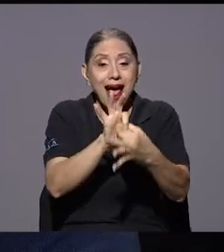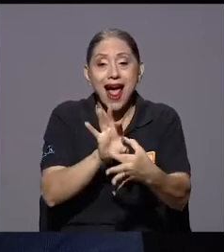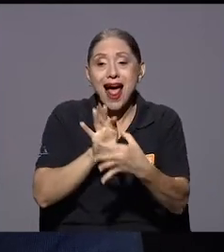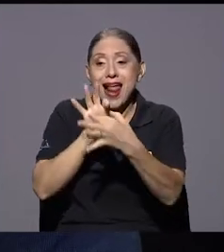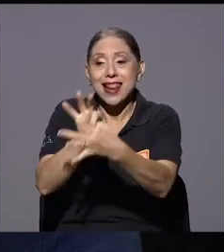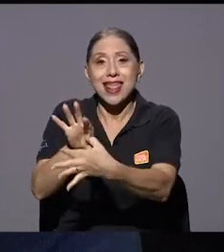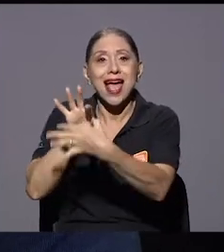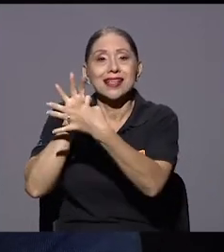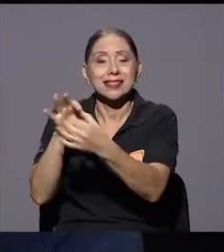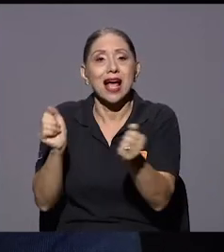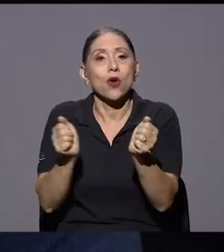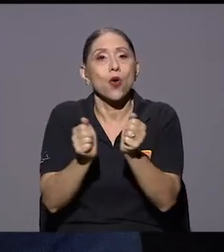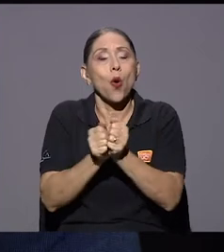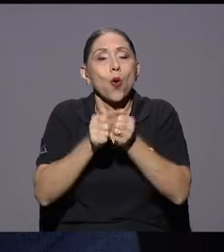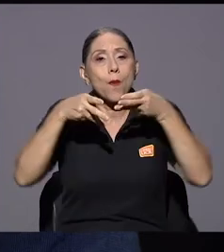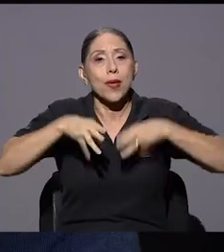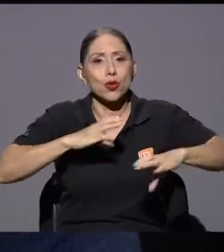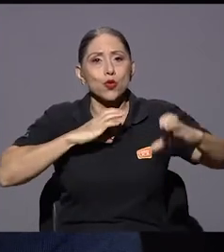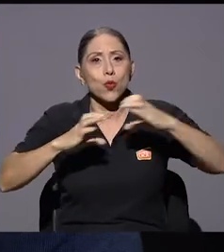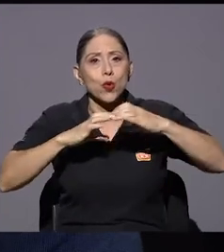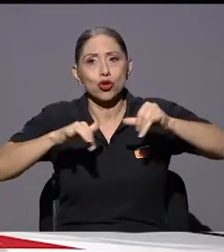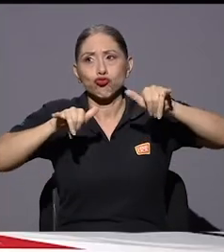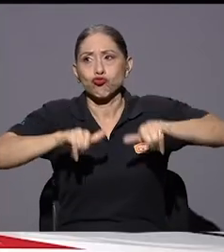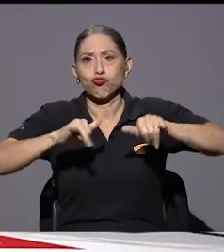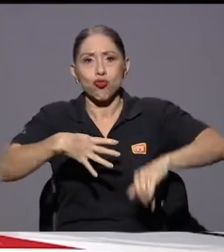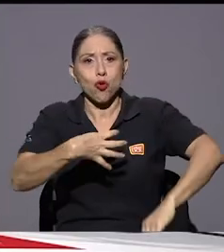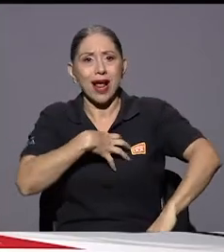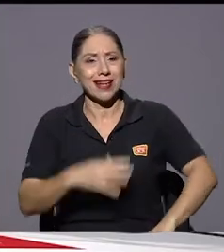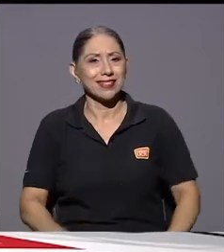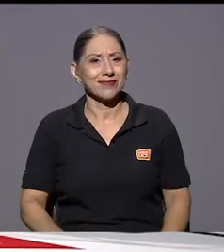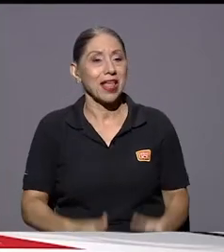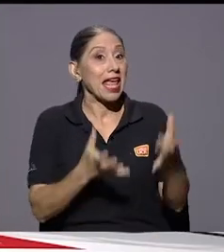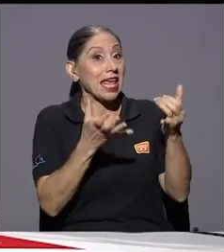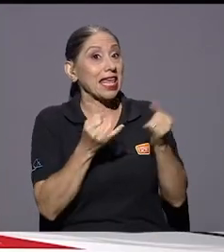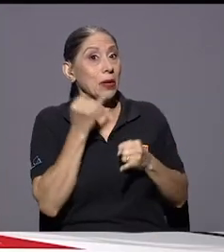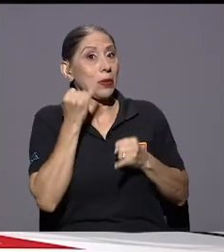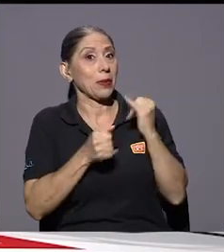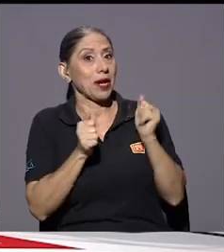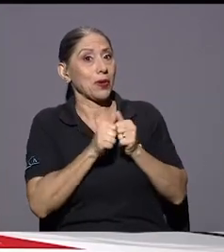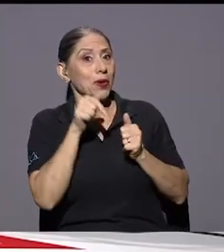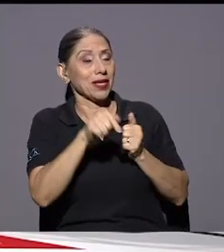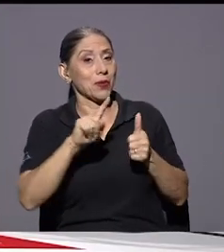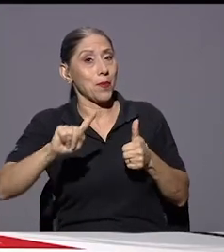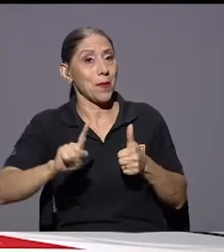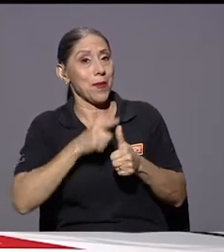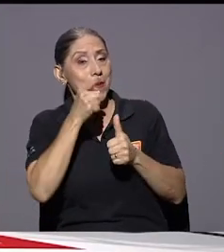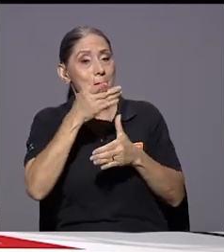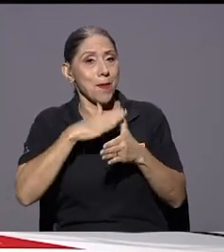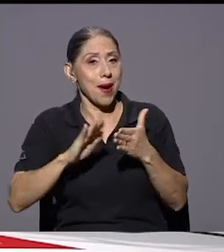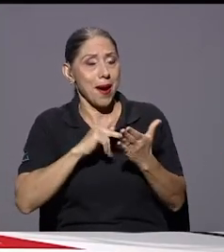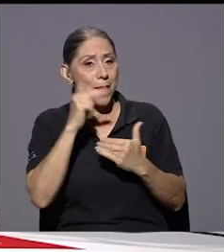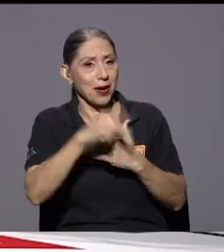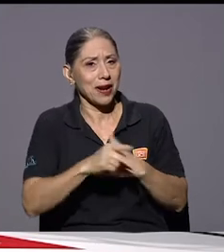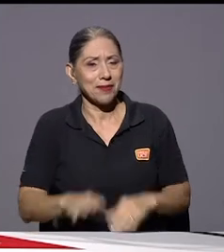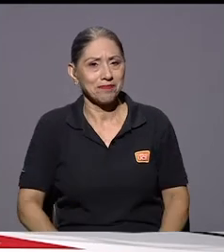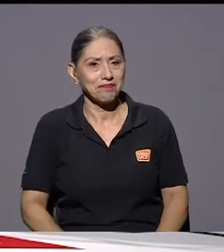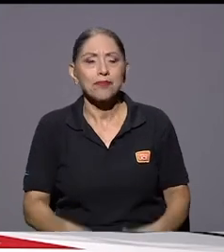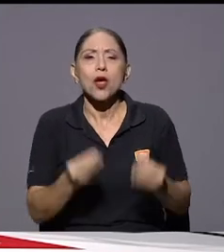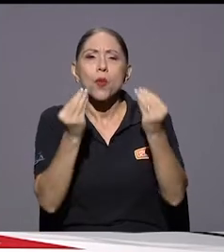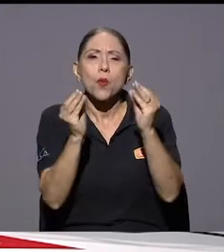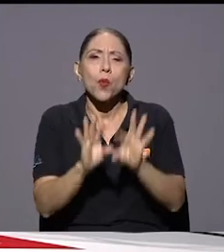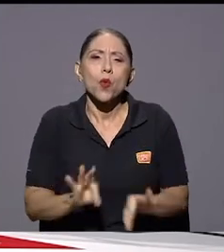reproducción de contenidos con medios locales o sea quiero quedarme con esto vamos a cerrar este primer bloque pero quiero destacar como las